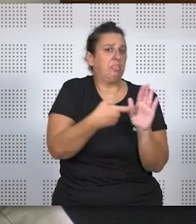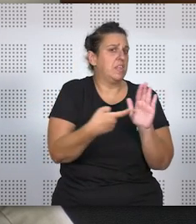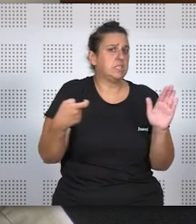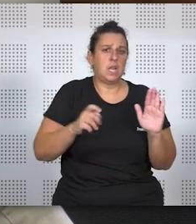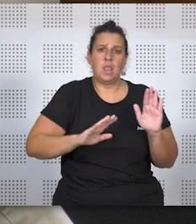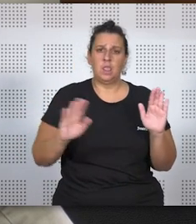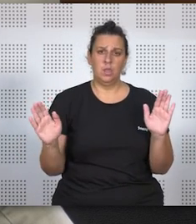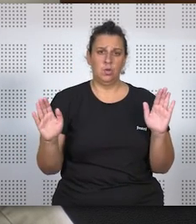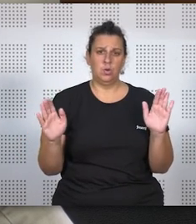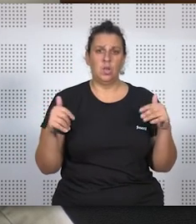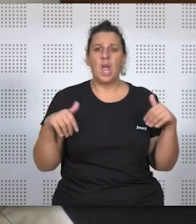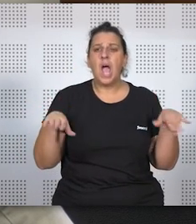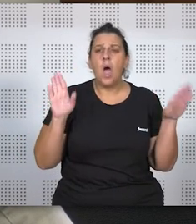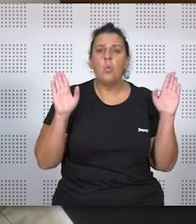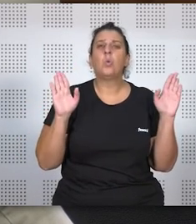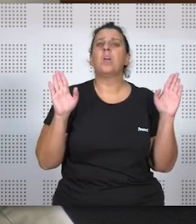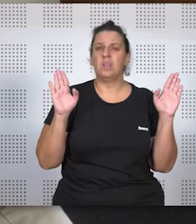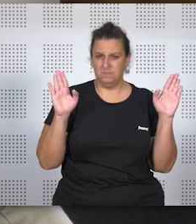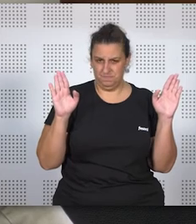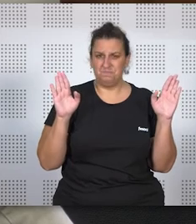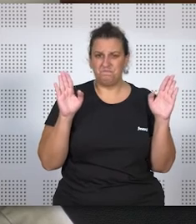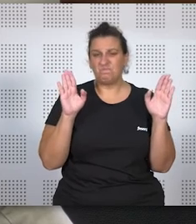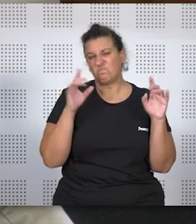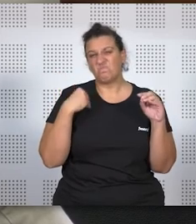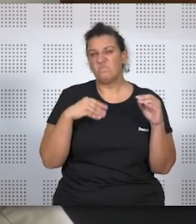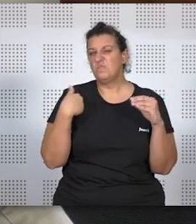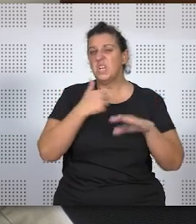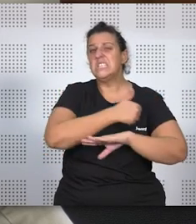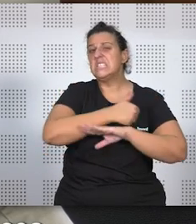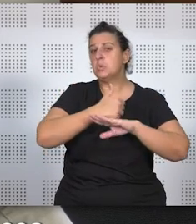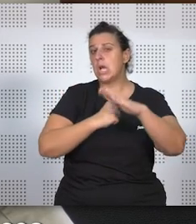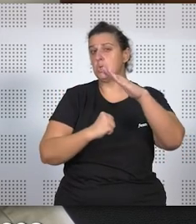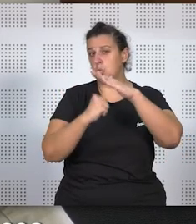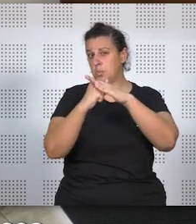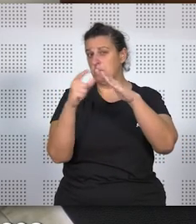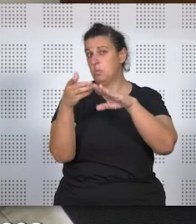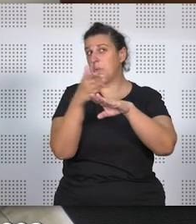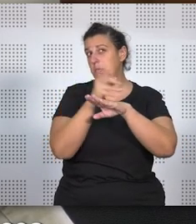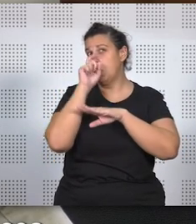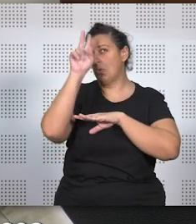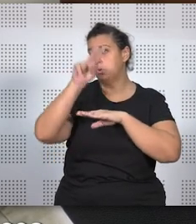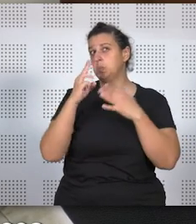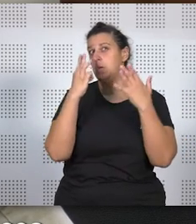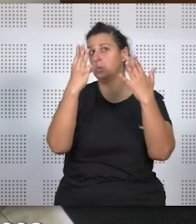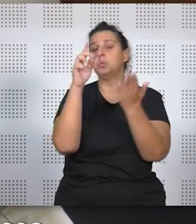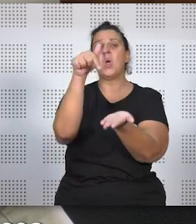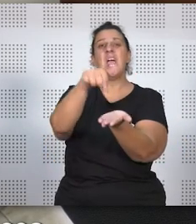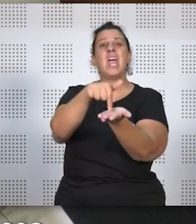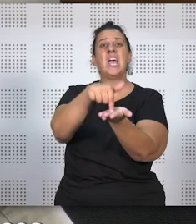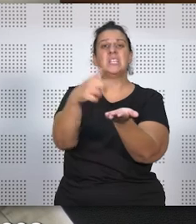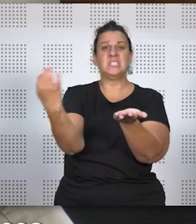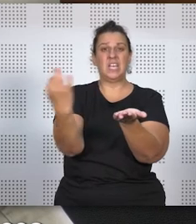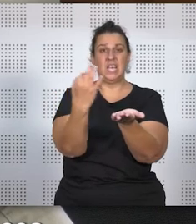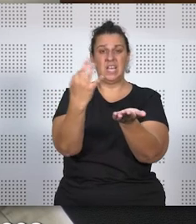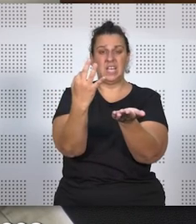conectándolo con lo que dice el Tribunal Supremo, que esto es previo porque es de 2008, exige que no sea